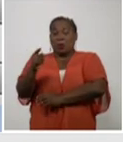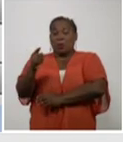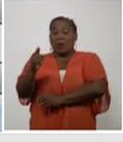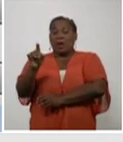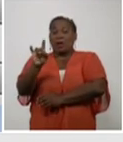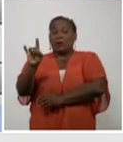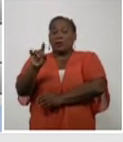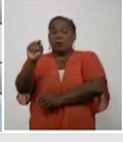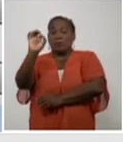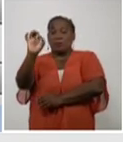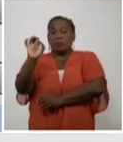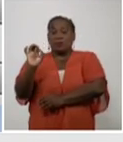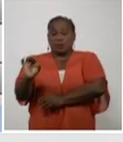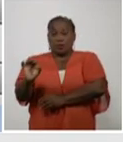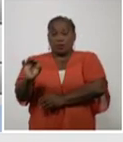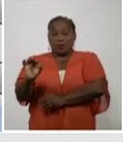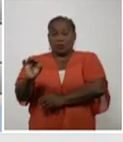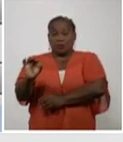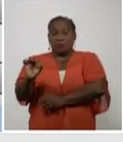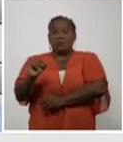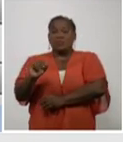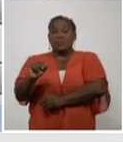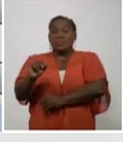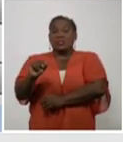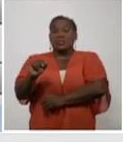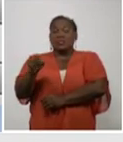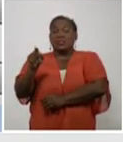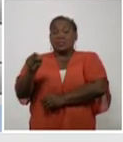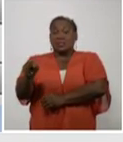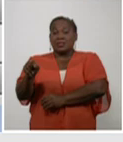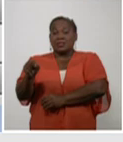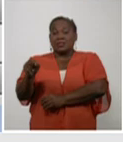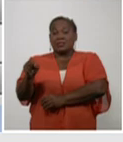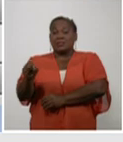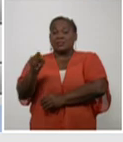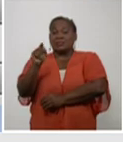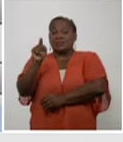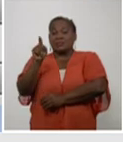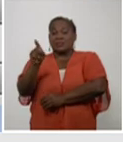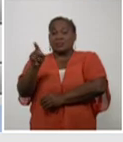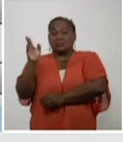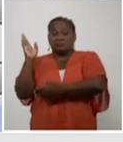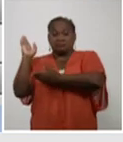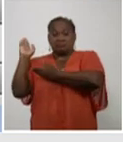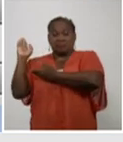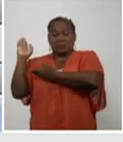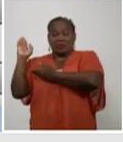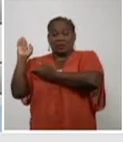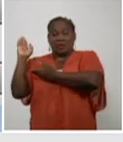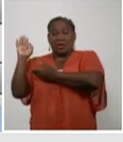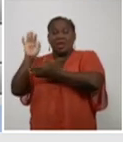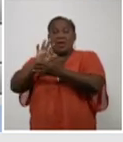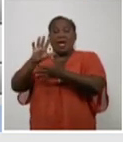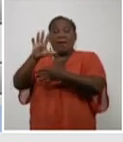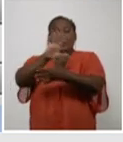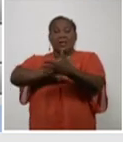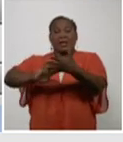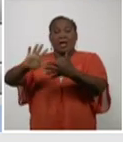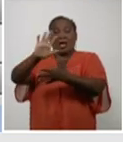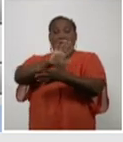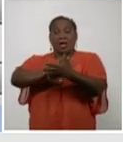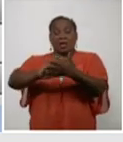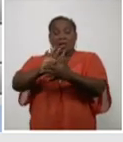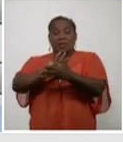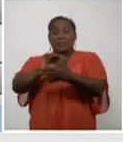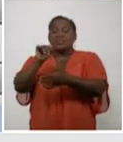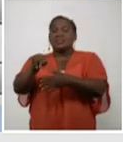% de los 191.000. 75.000 se diagnostican en la región de las Américas. Y eso hace